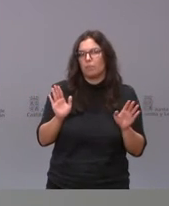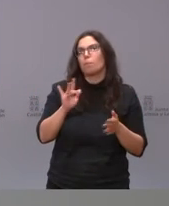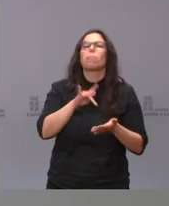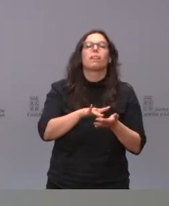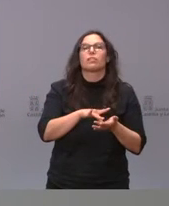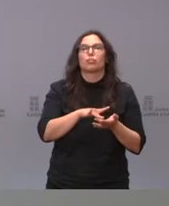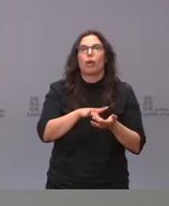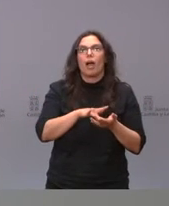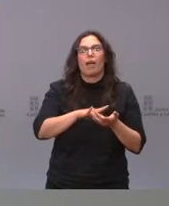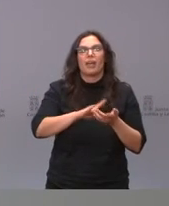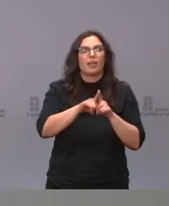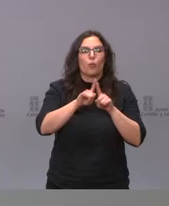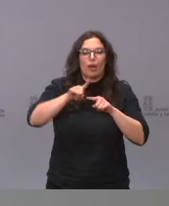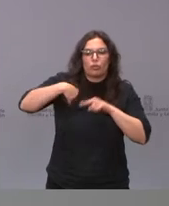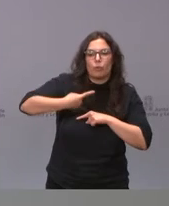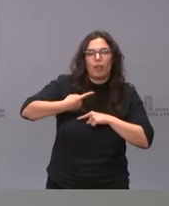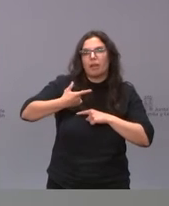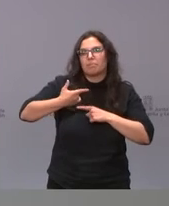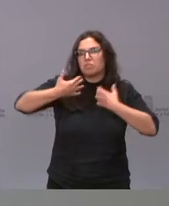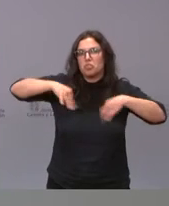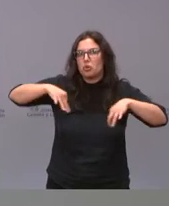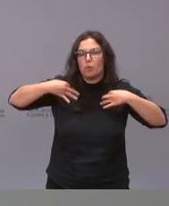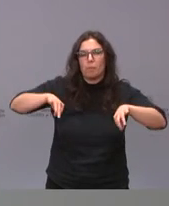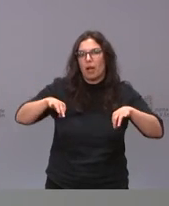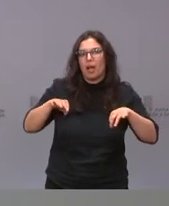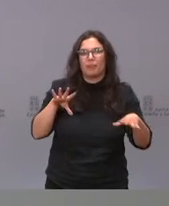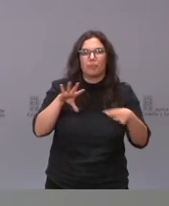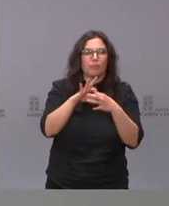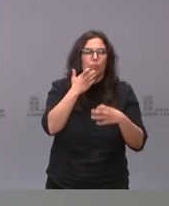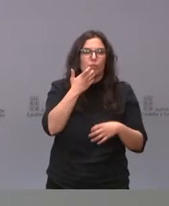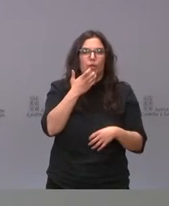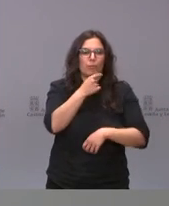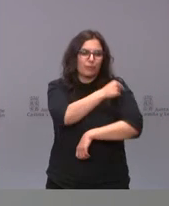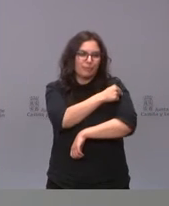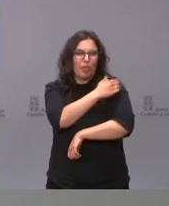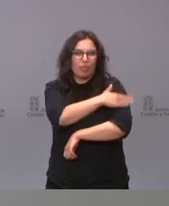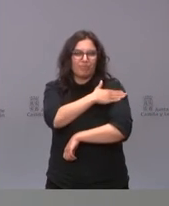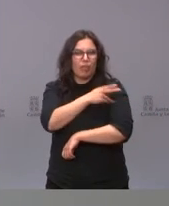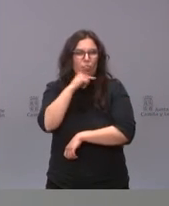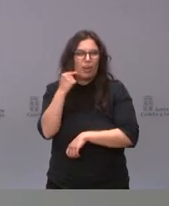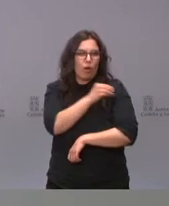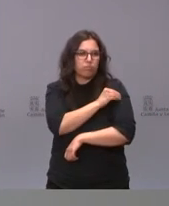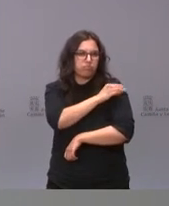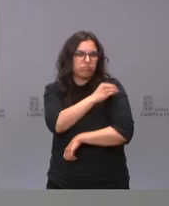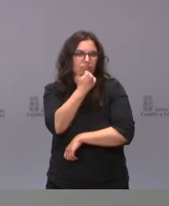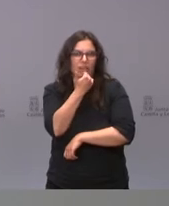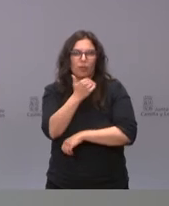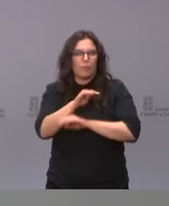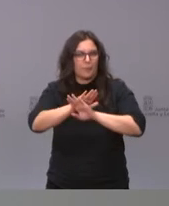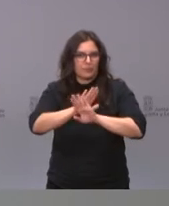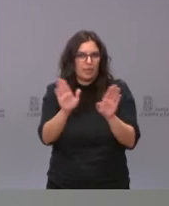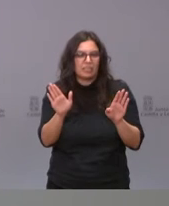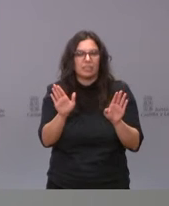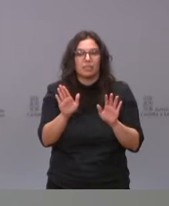casos de reacciones adversas los habituales que pueden tener que ver con dolor en el punto de inoculación inflamación pero en principio